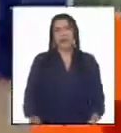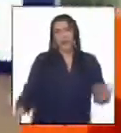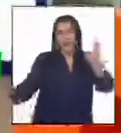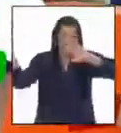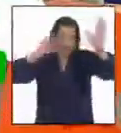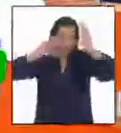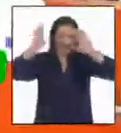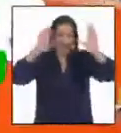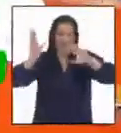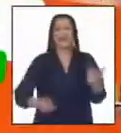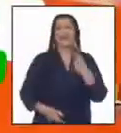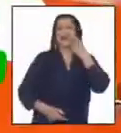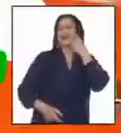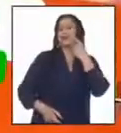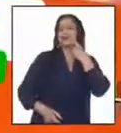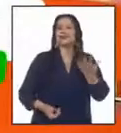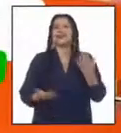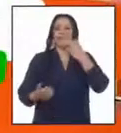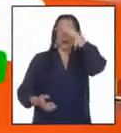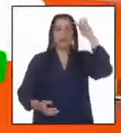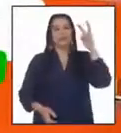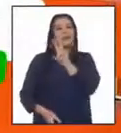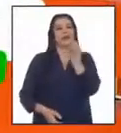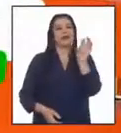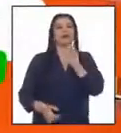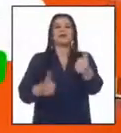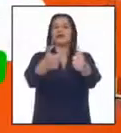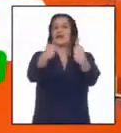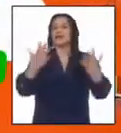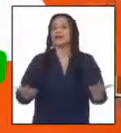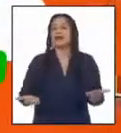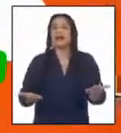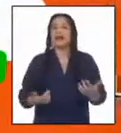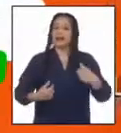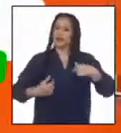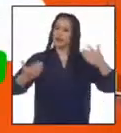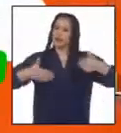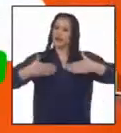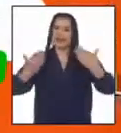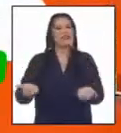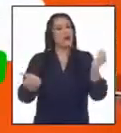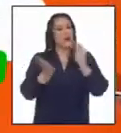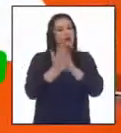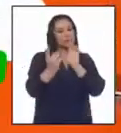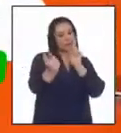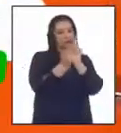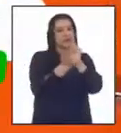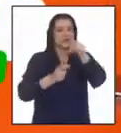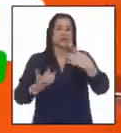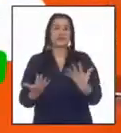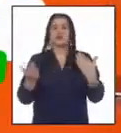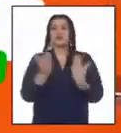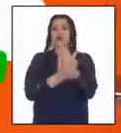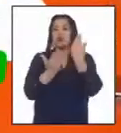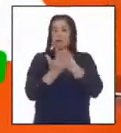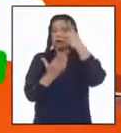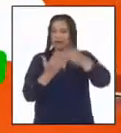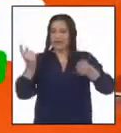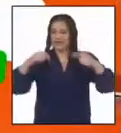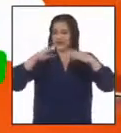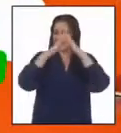¡Hola, hola mis chicas y chicos de la Promo 2020! ¿Cómo están? Yo feliz nuevamente de estar con ustedes en un programa más de